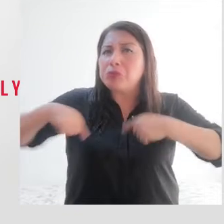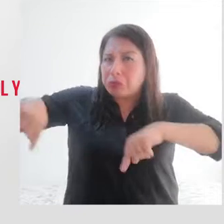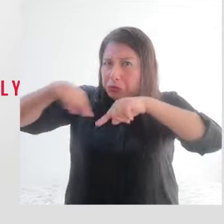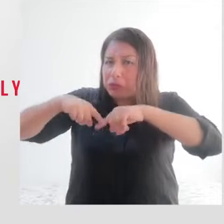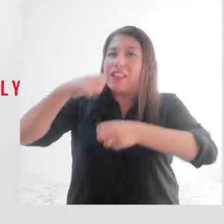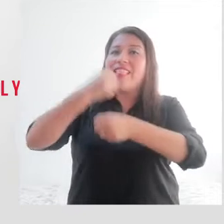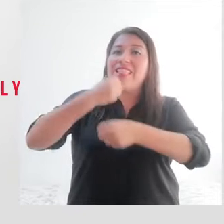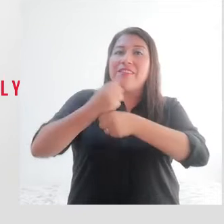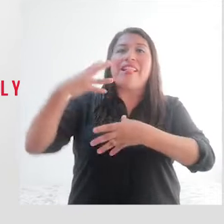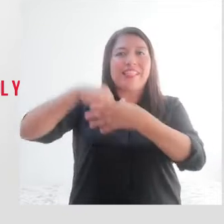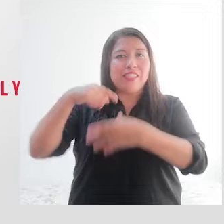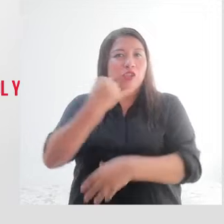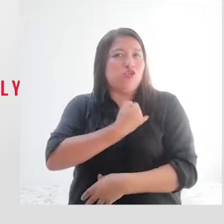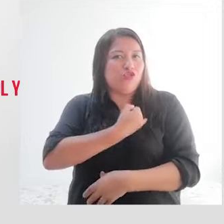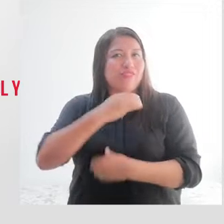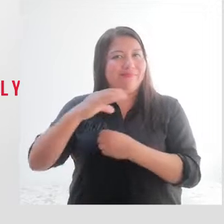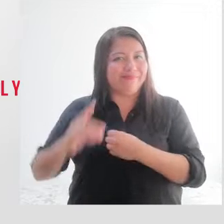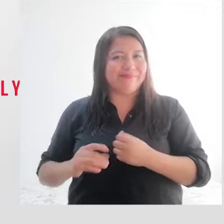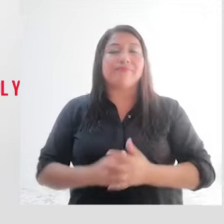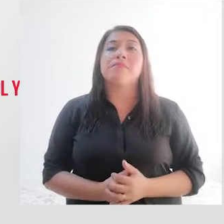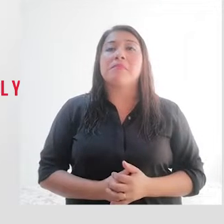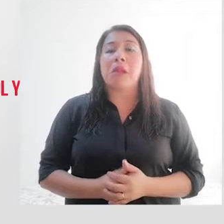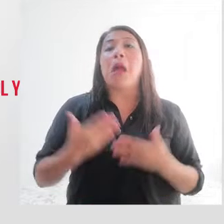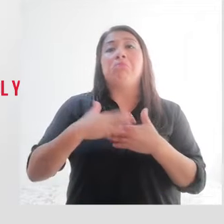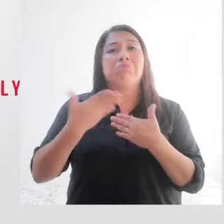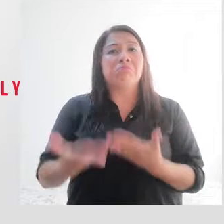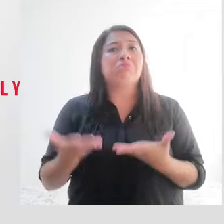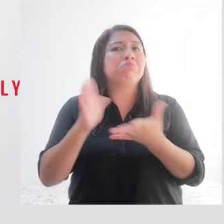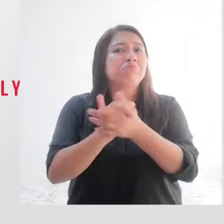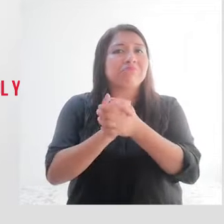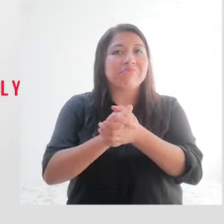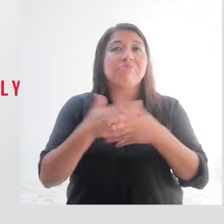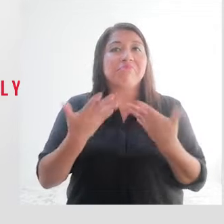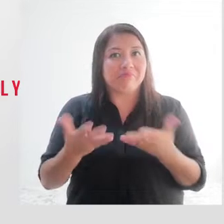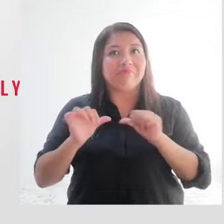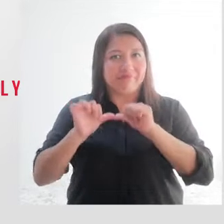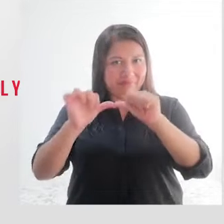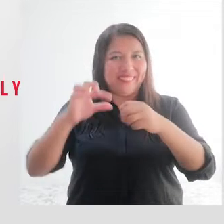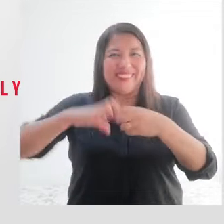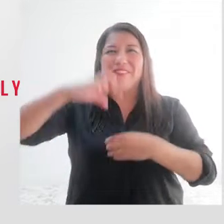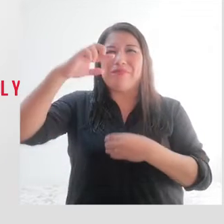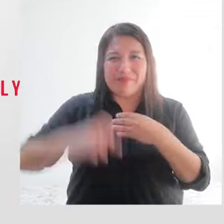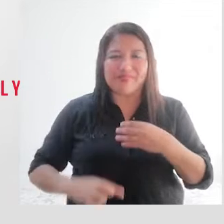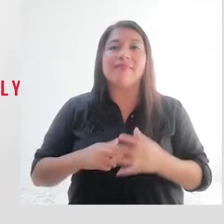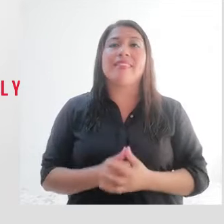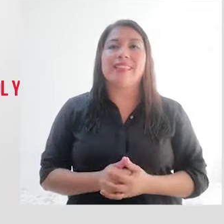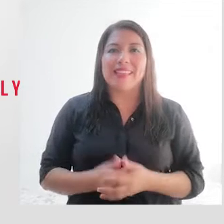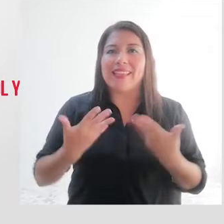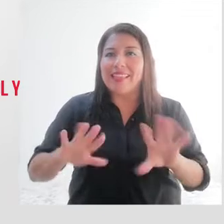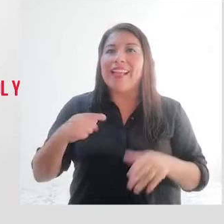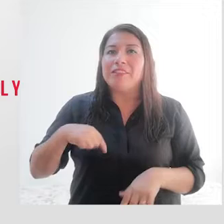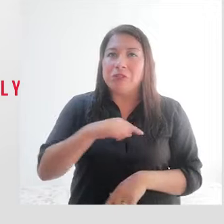que elaboramos en la institución. Luego de los saludos, Enrique, continuamos con el programa.